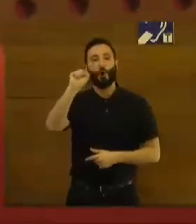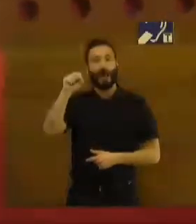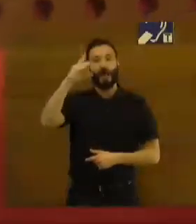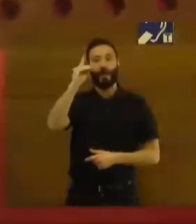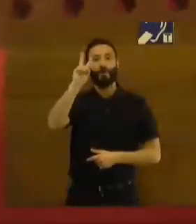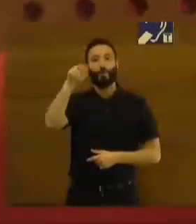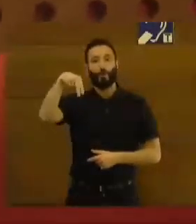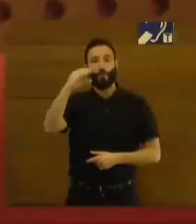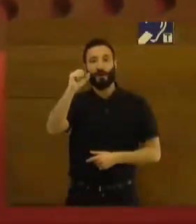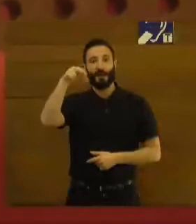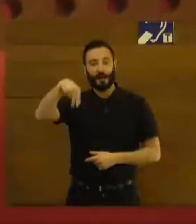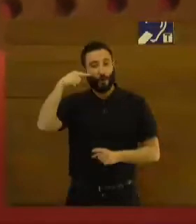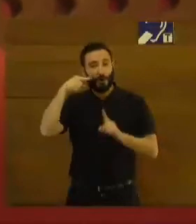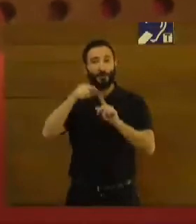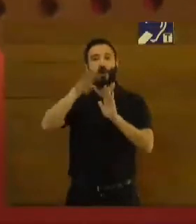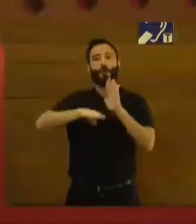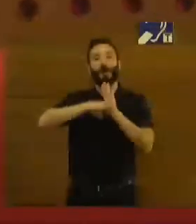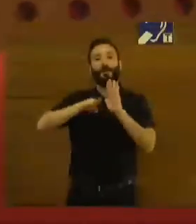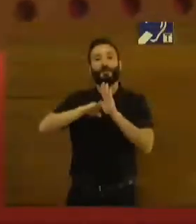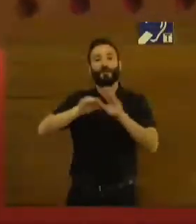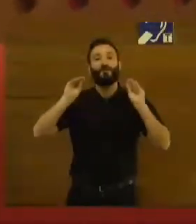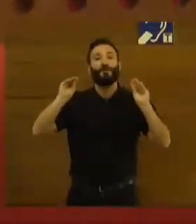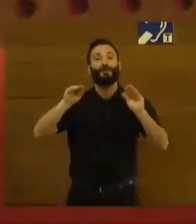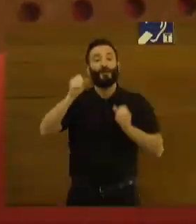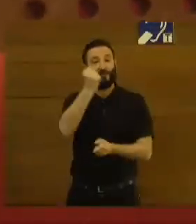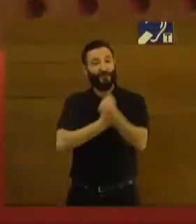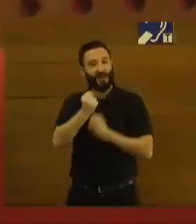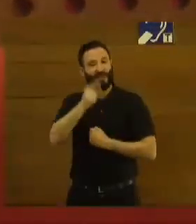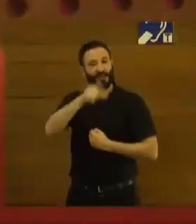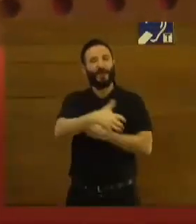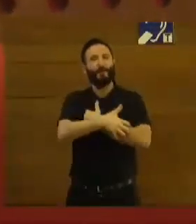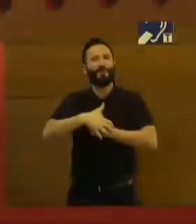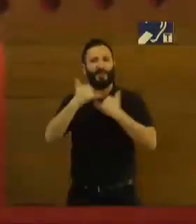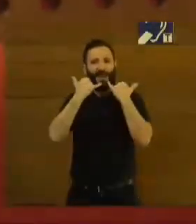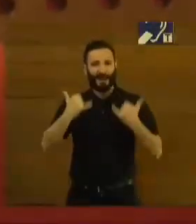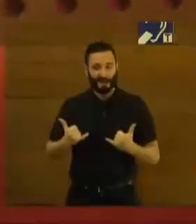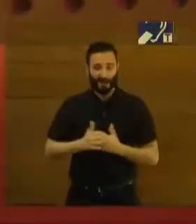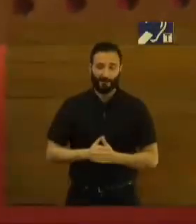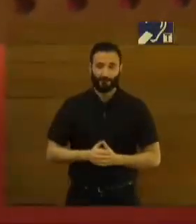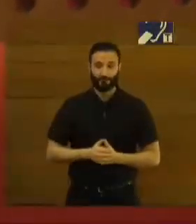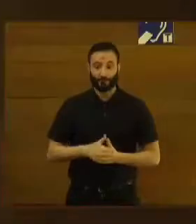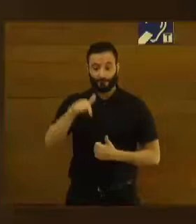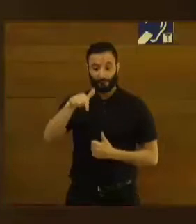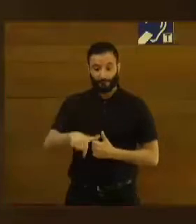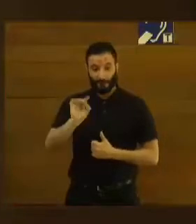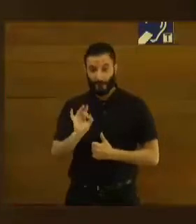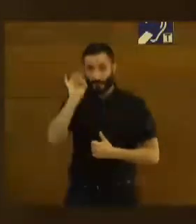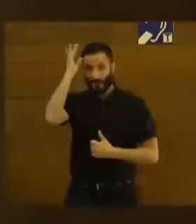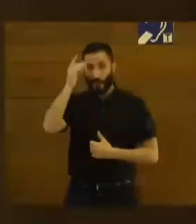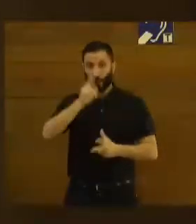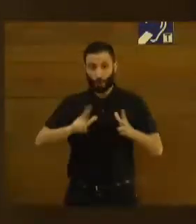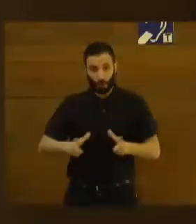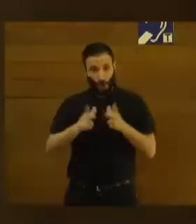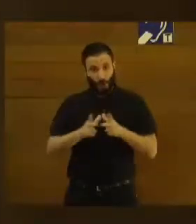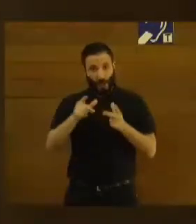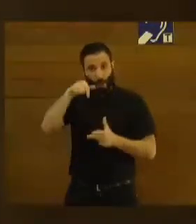educación financiera, familiar y pobreza energética. El gran impacto de esta iniciativa social que